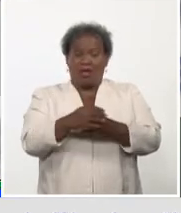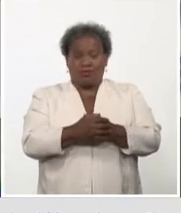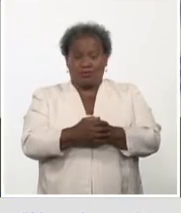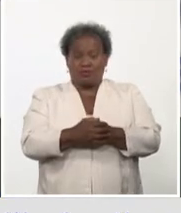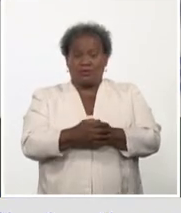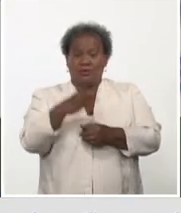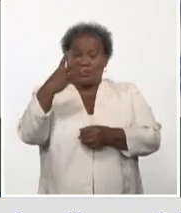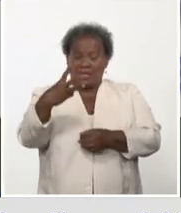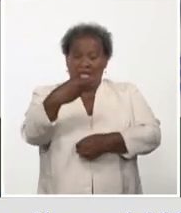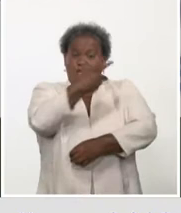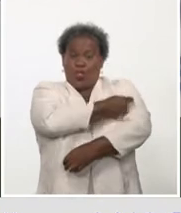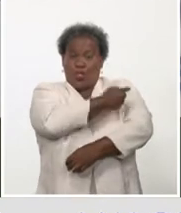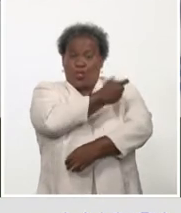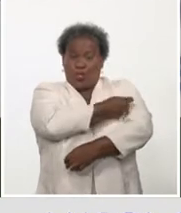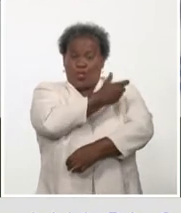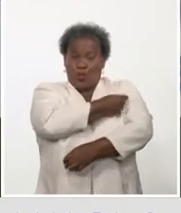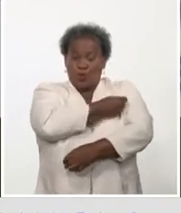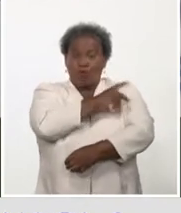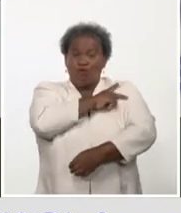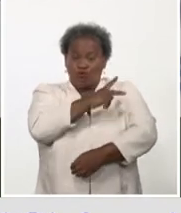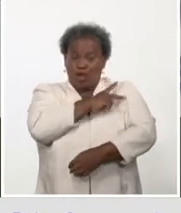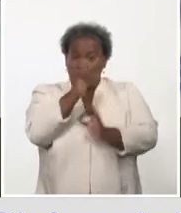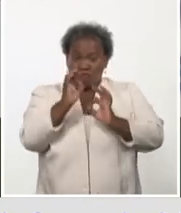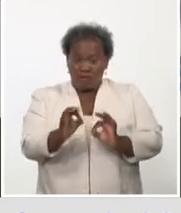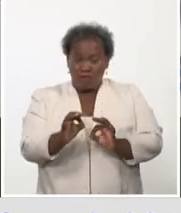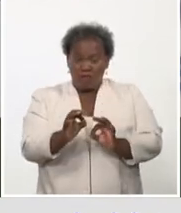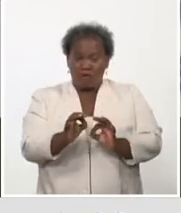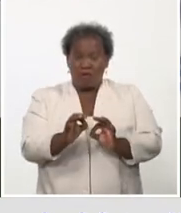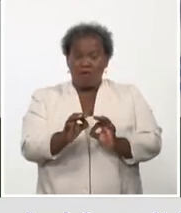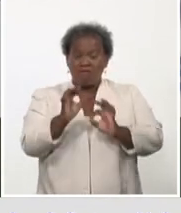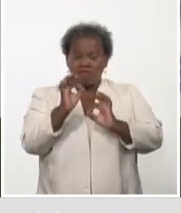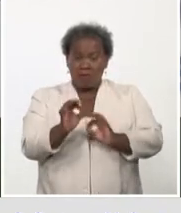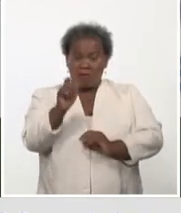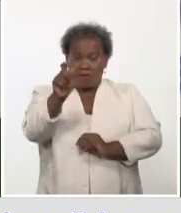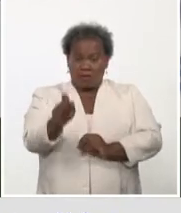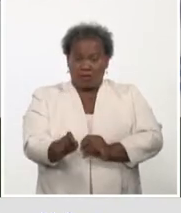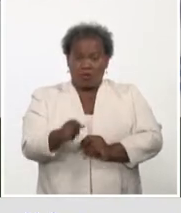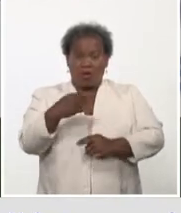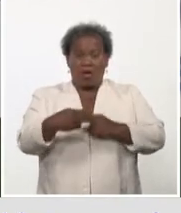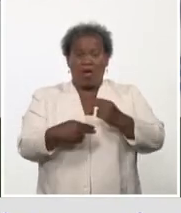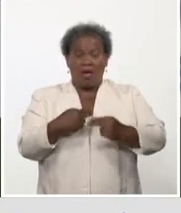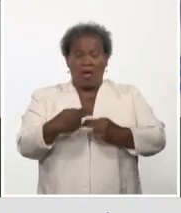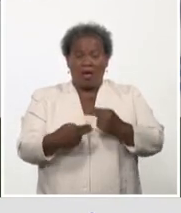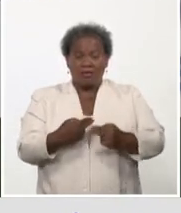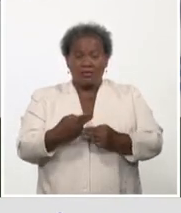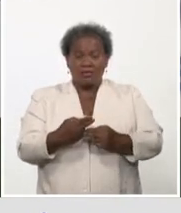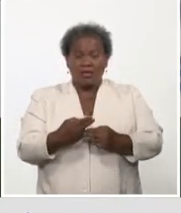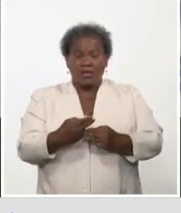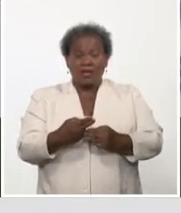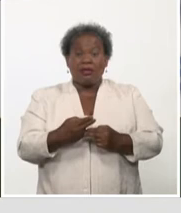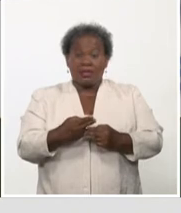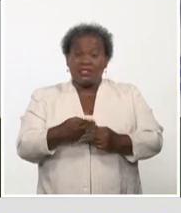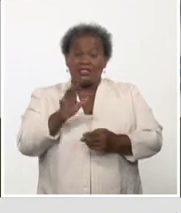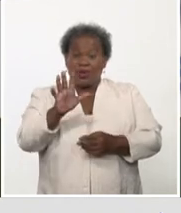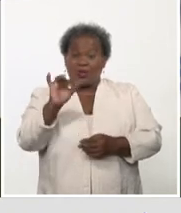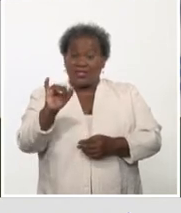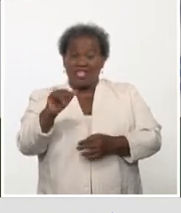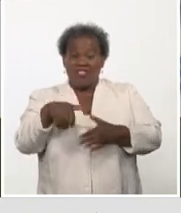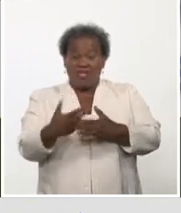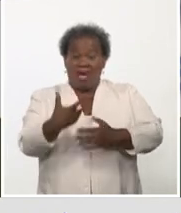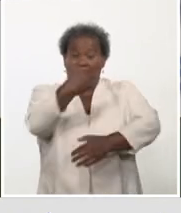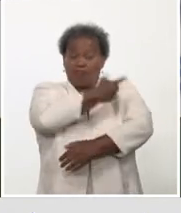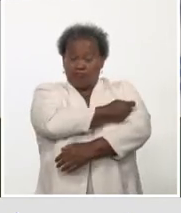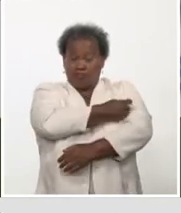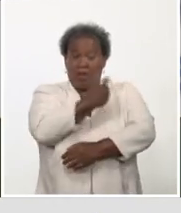las mismas personas que le corresponde, o sea, que hacen el día 56 de la primera